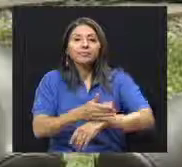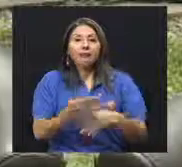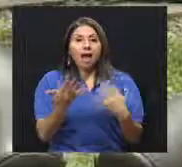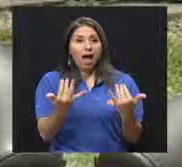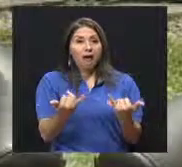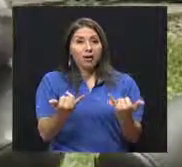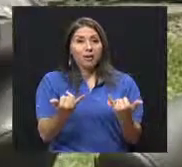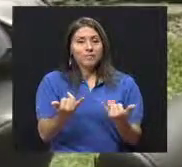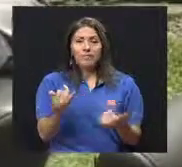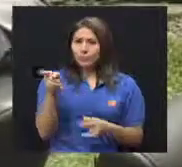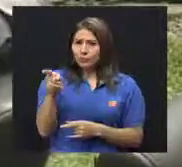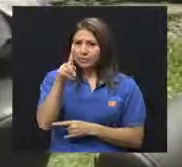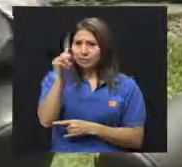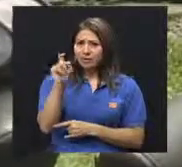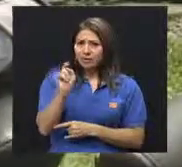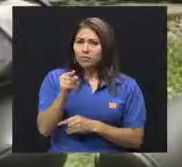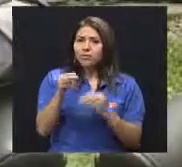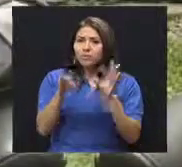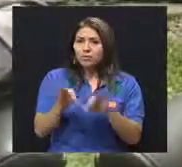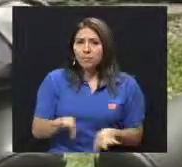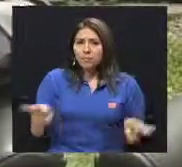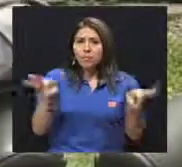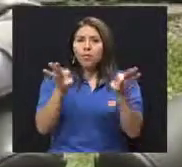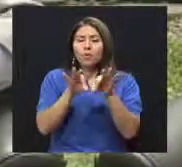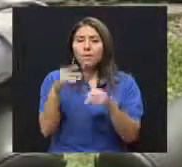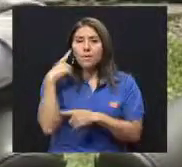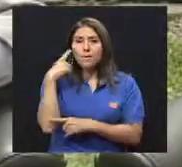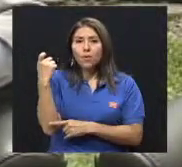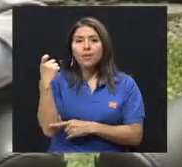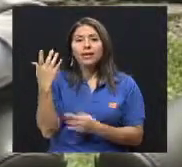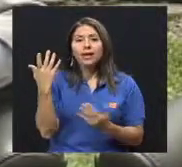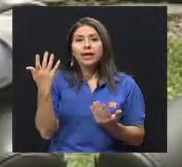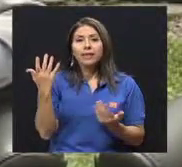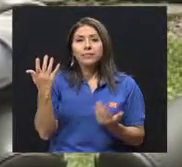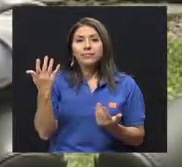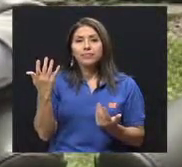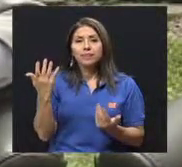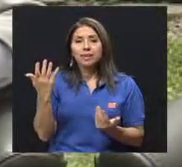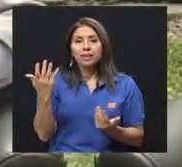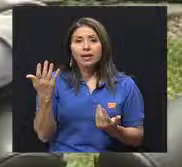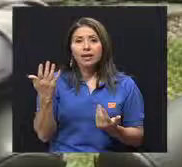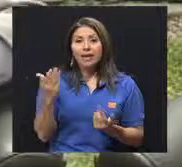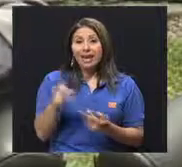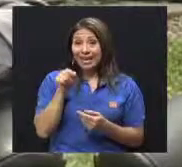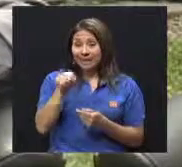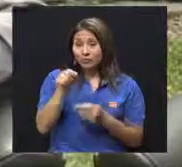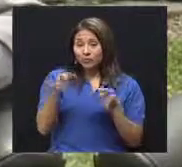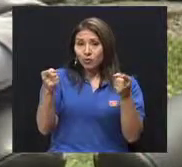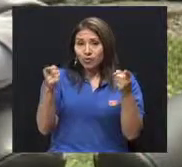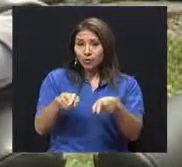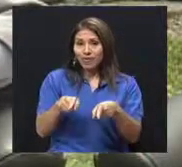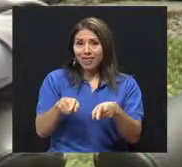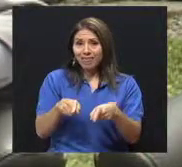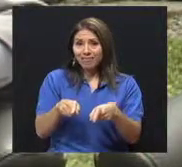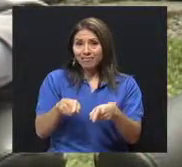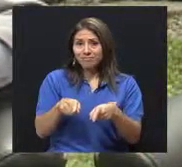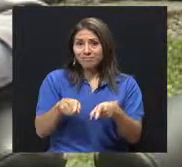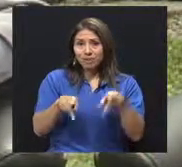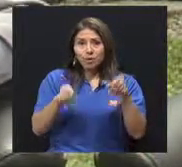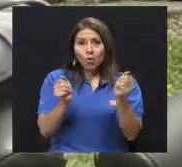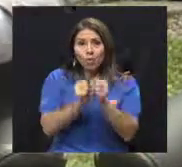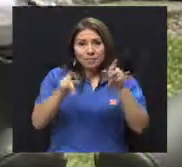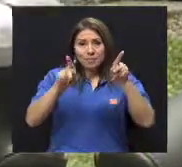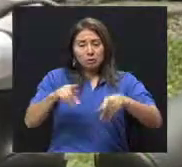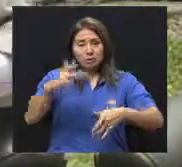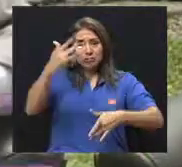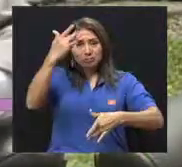esta pregunta tuya es de gran importancia porque es lo que sucede en el